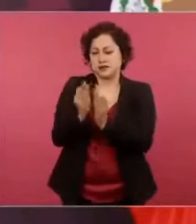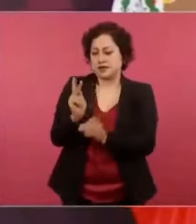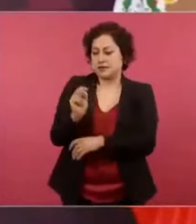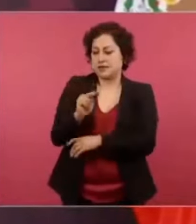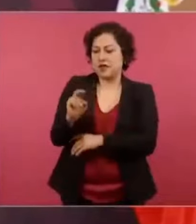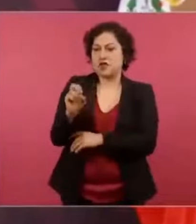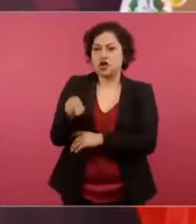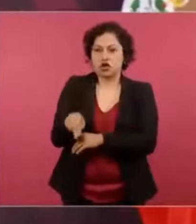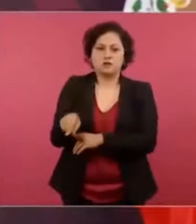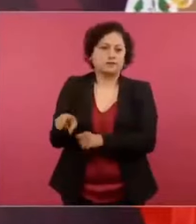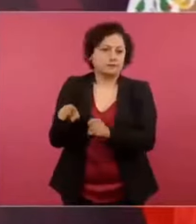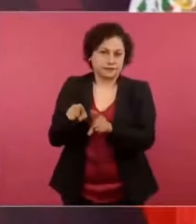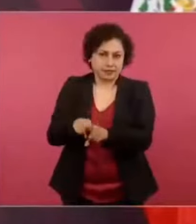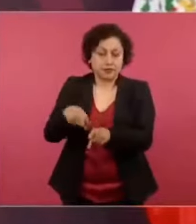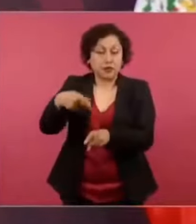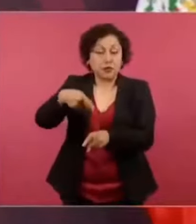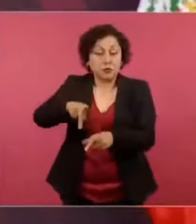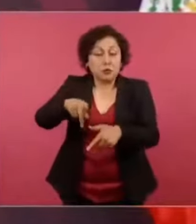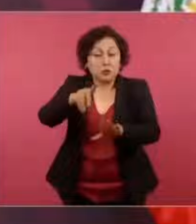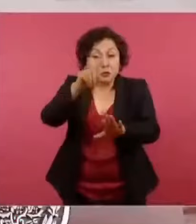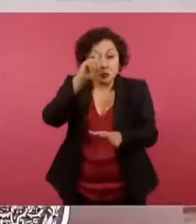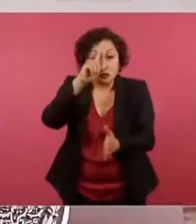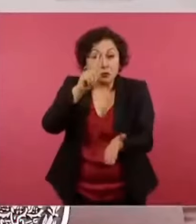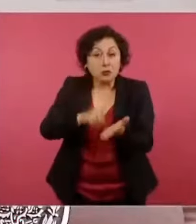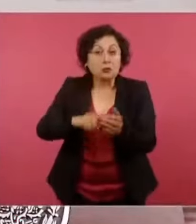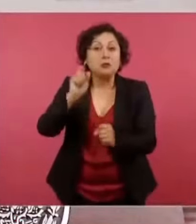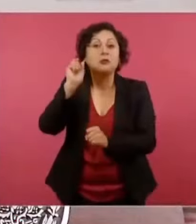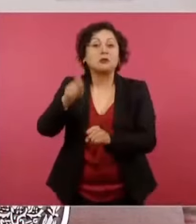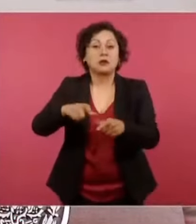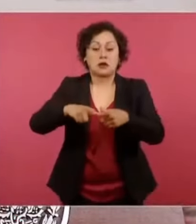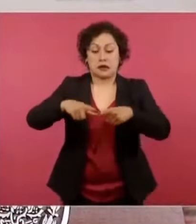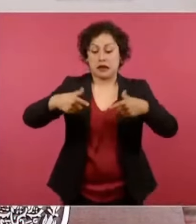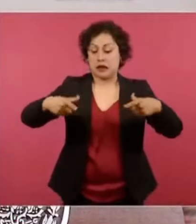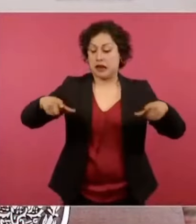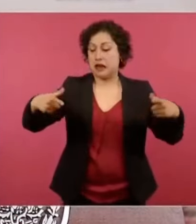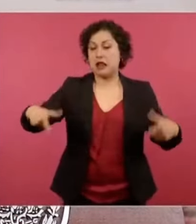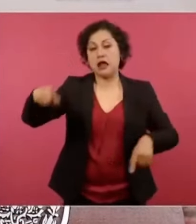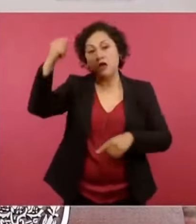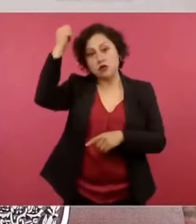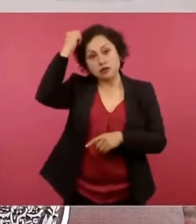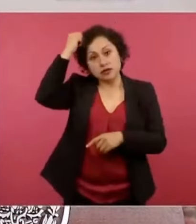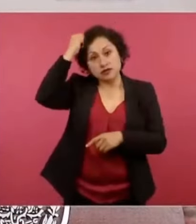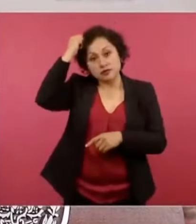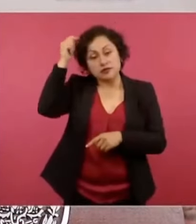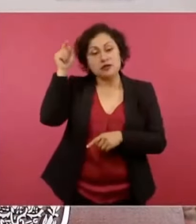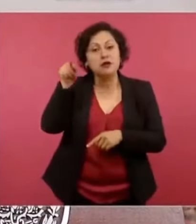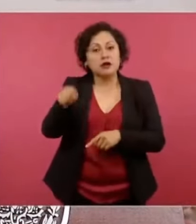en el centro del lago, donde